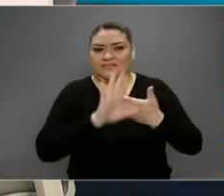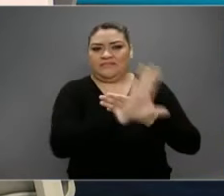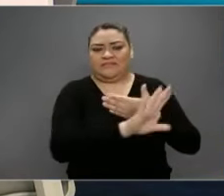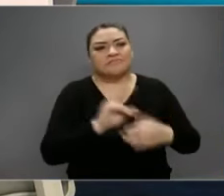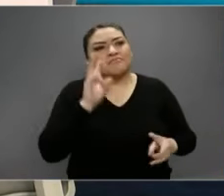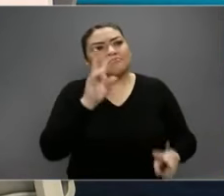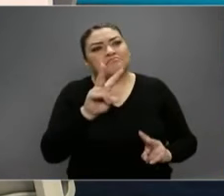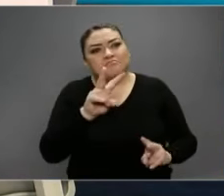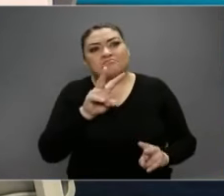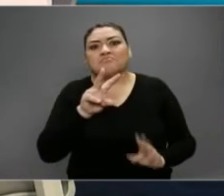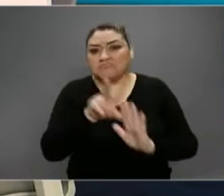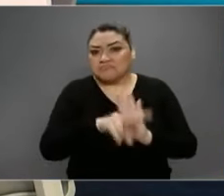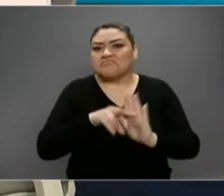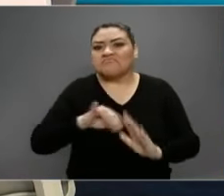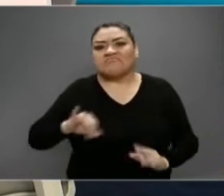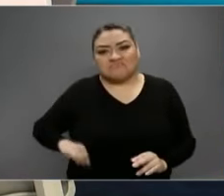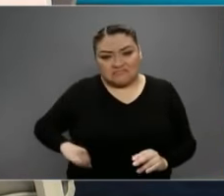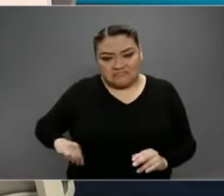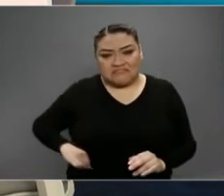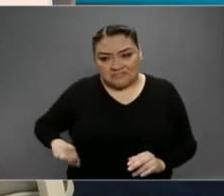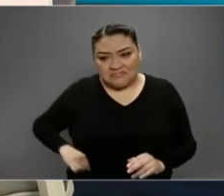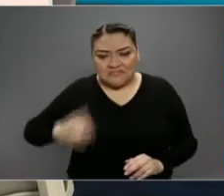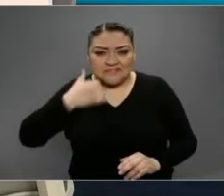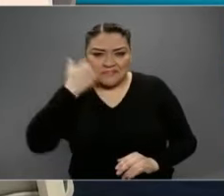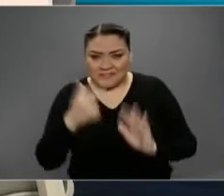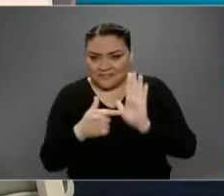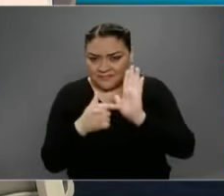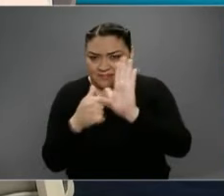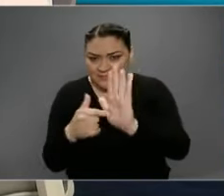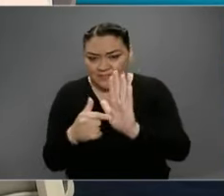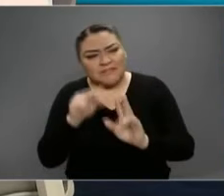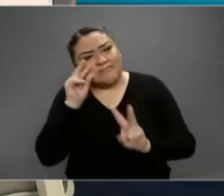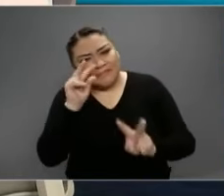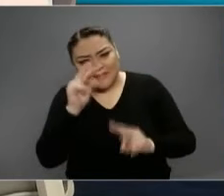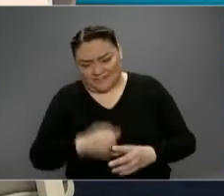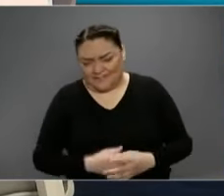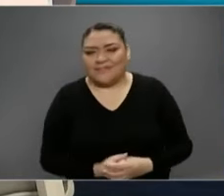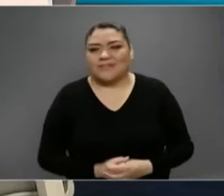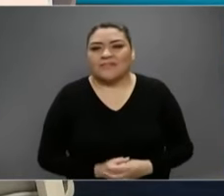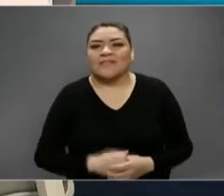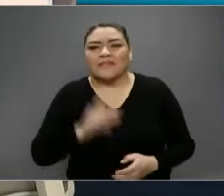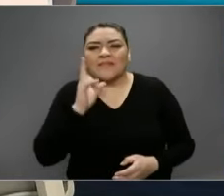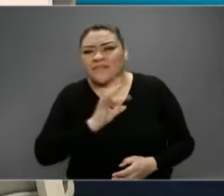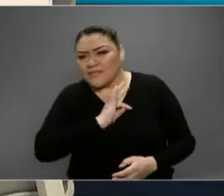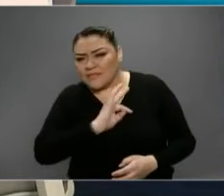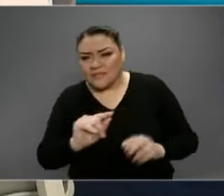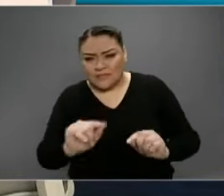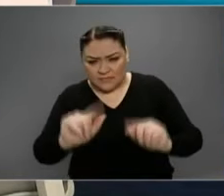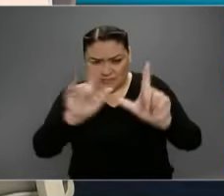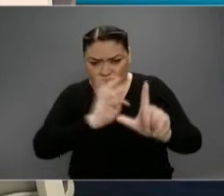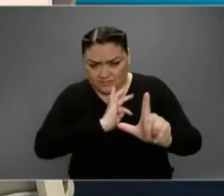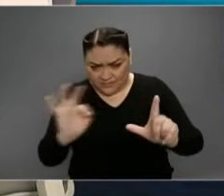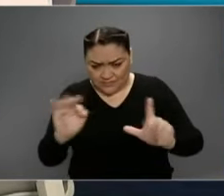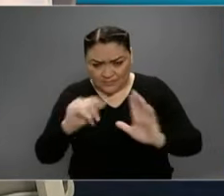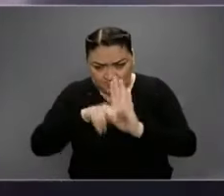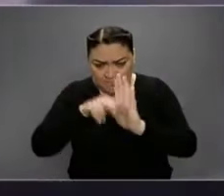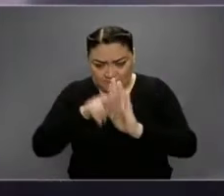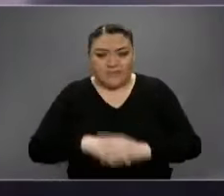muy interesante y quisiera que lo veamos. A ver si nos lo pueden pasar.